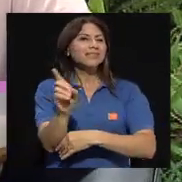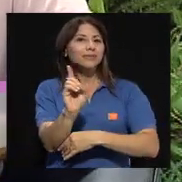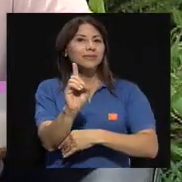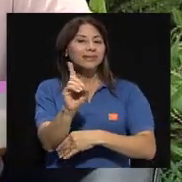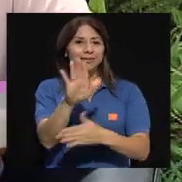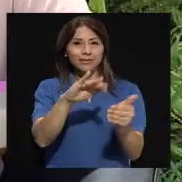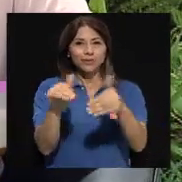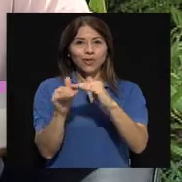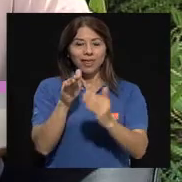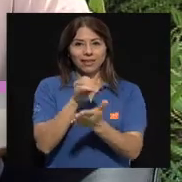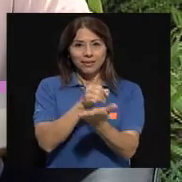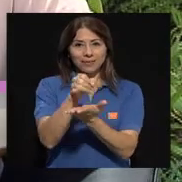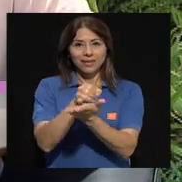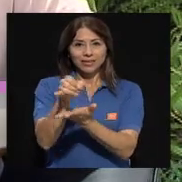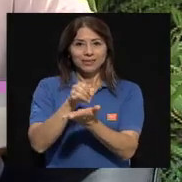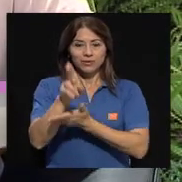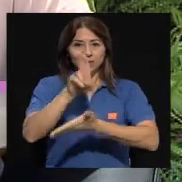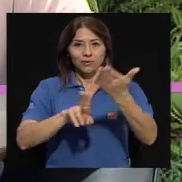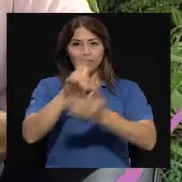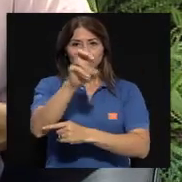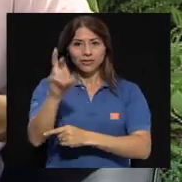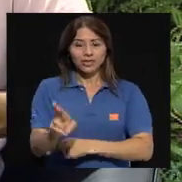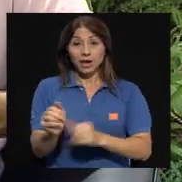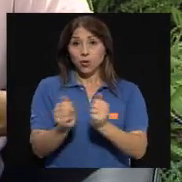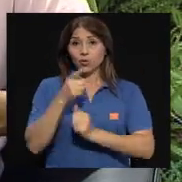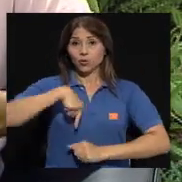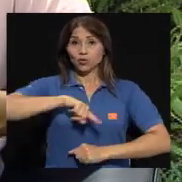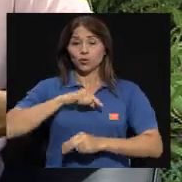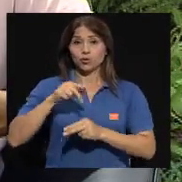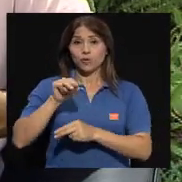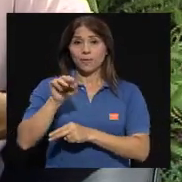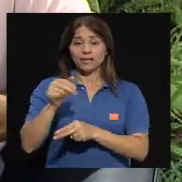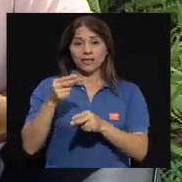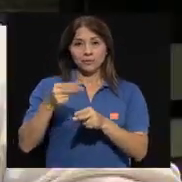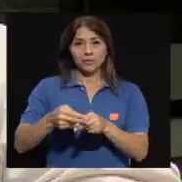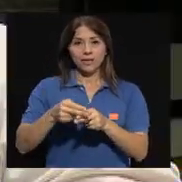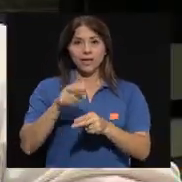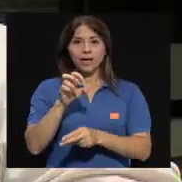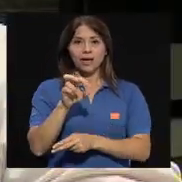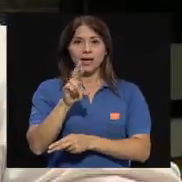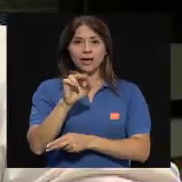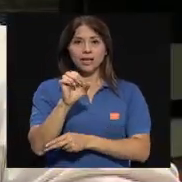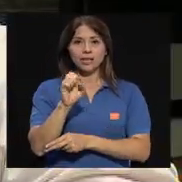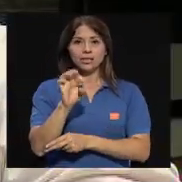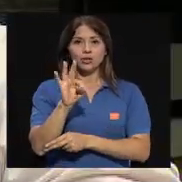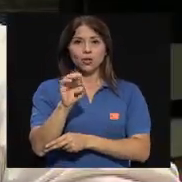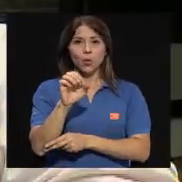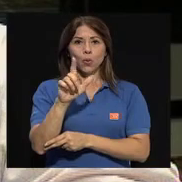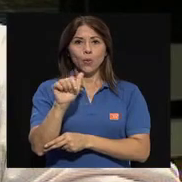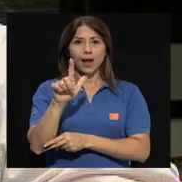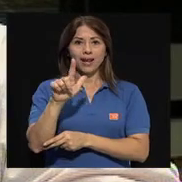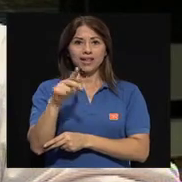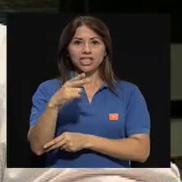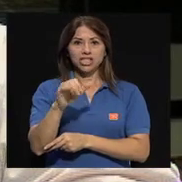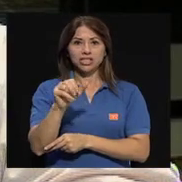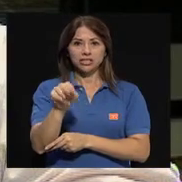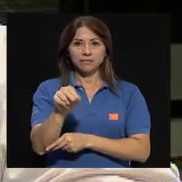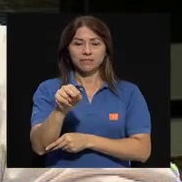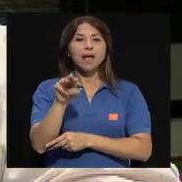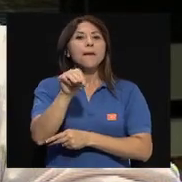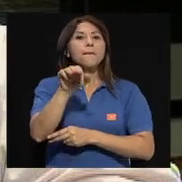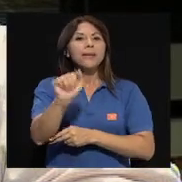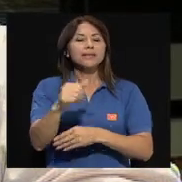de la Universidad de Costa Rica y está con nosotros el Máster Cristóbal Chin. Don Cristóbal es Máster en Salud Laboral